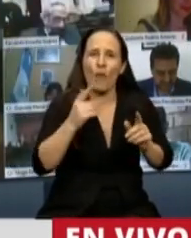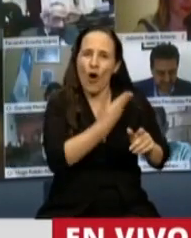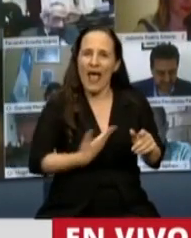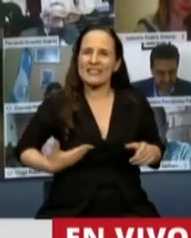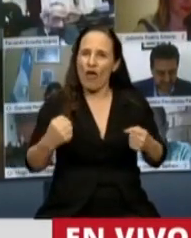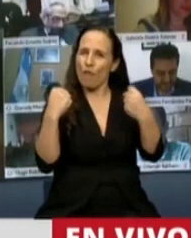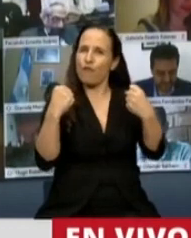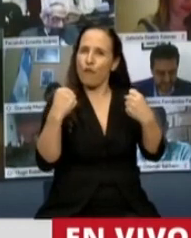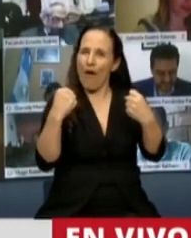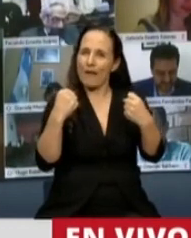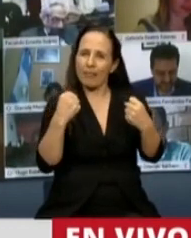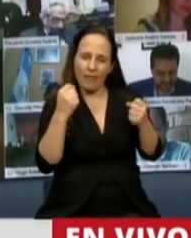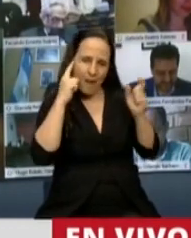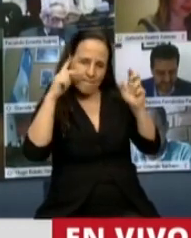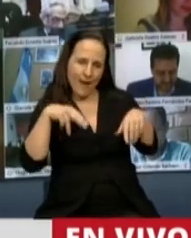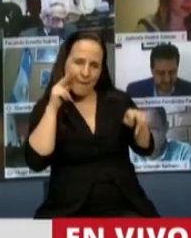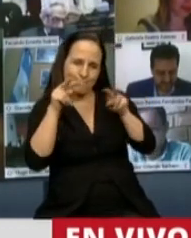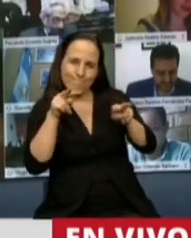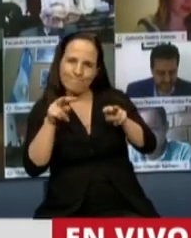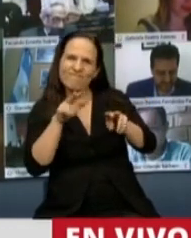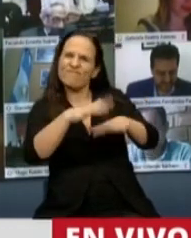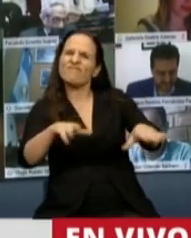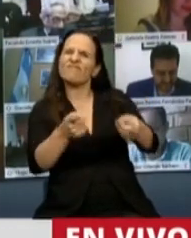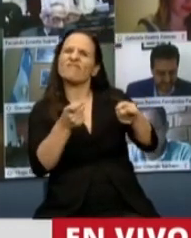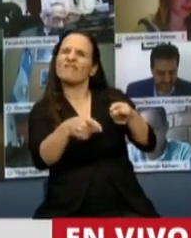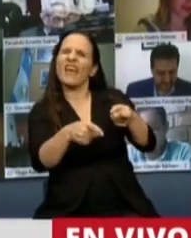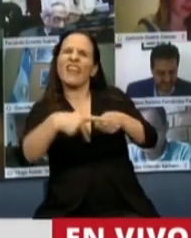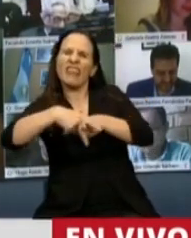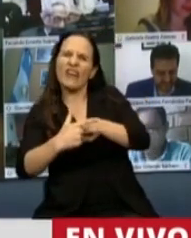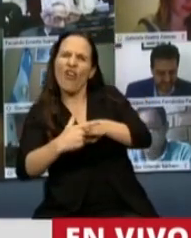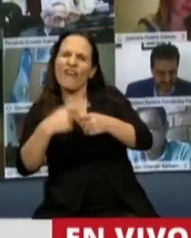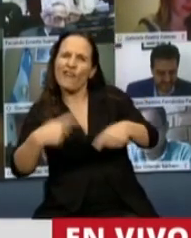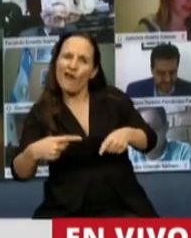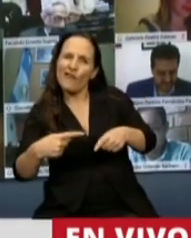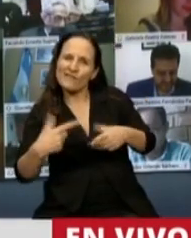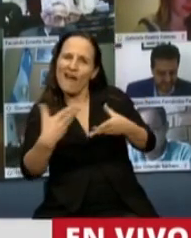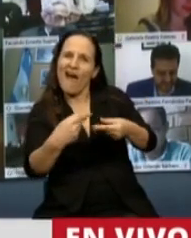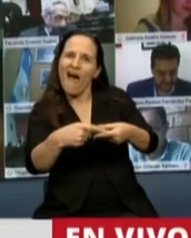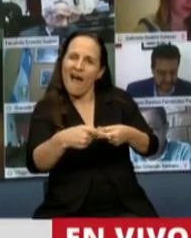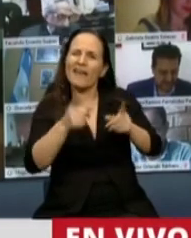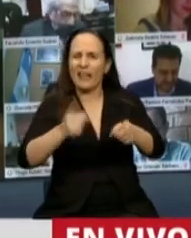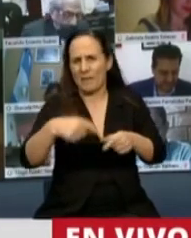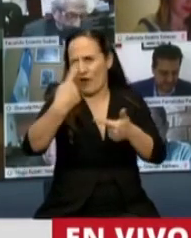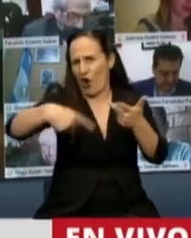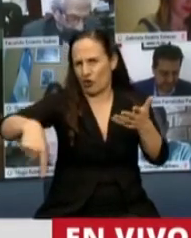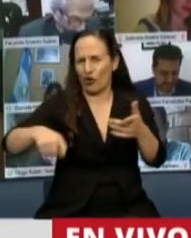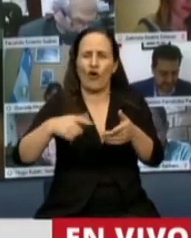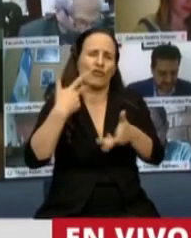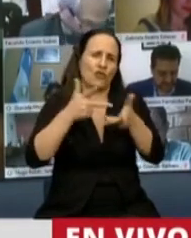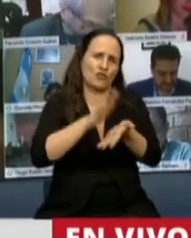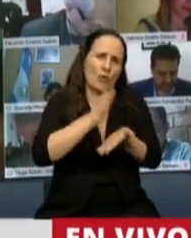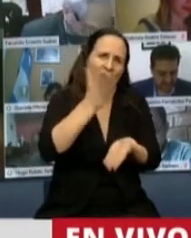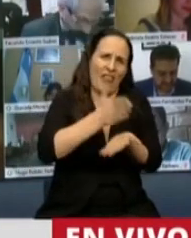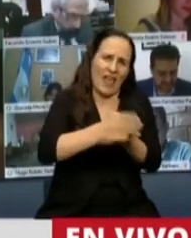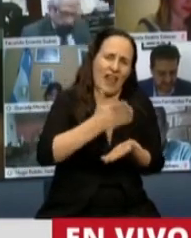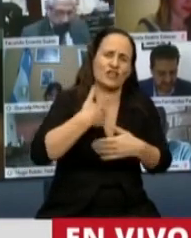fortalecido y pensar no solamente en estas tecnologías sino también en todo lo que mencionaron en cuanto a los derechos de